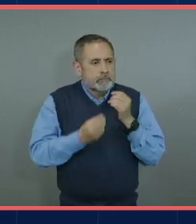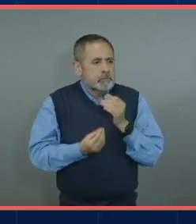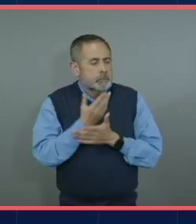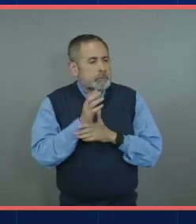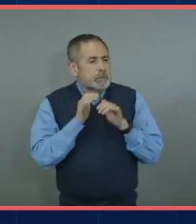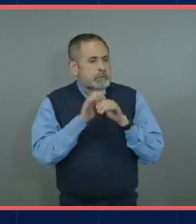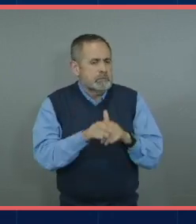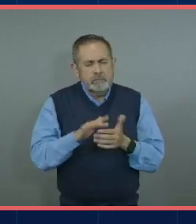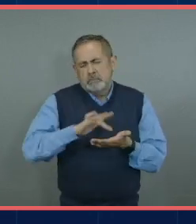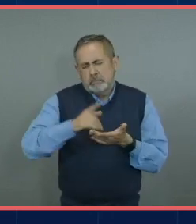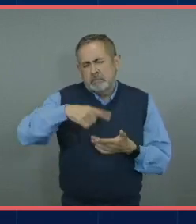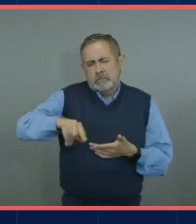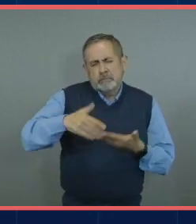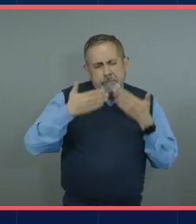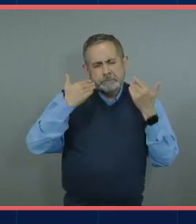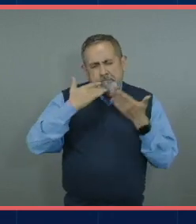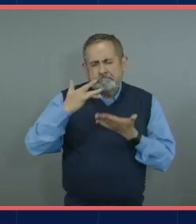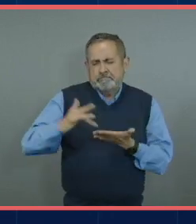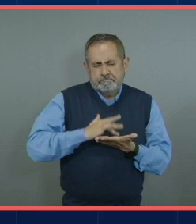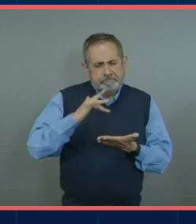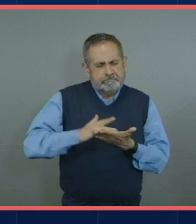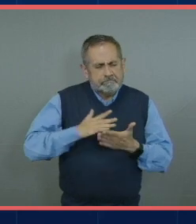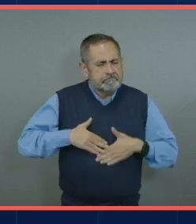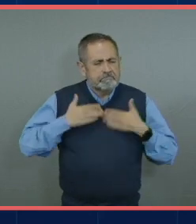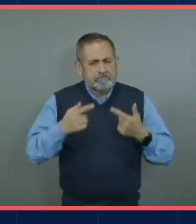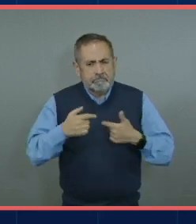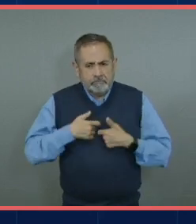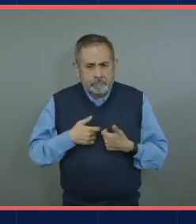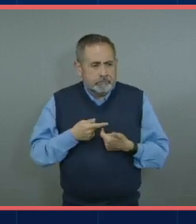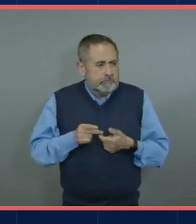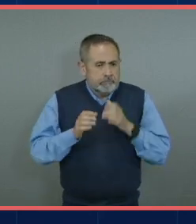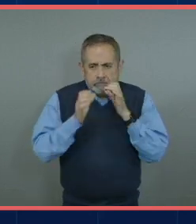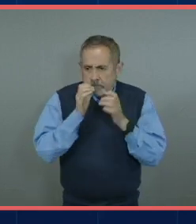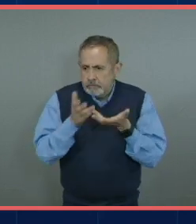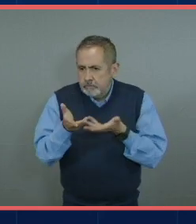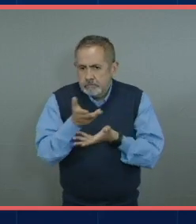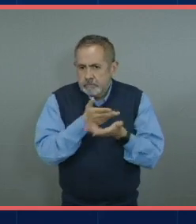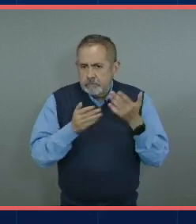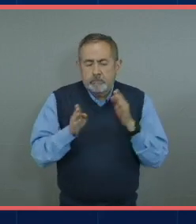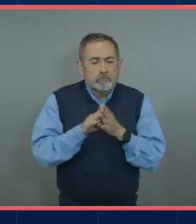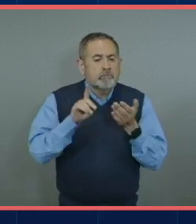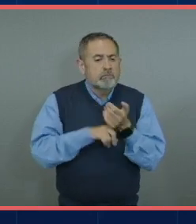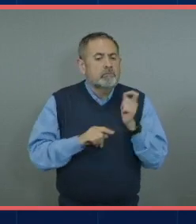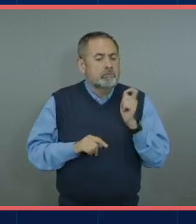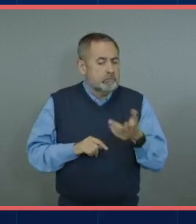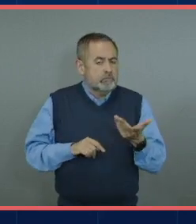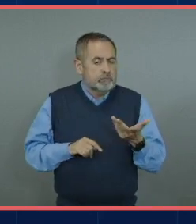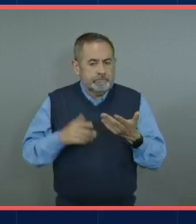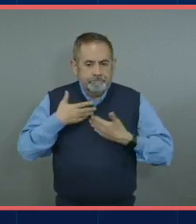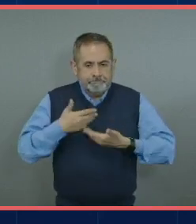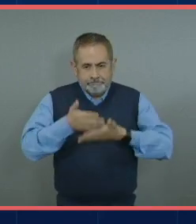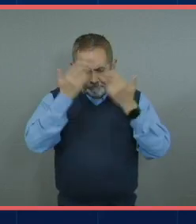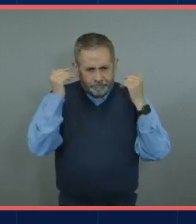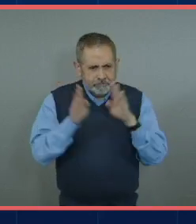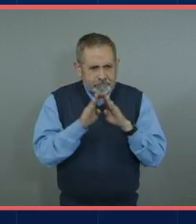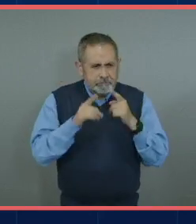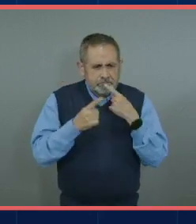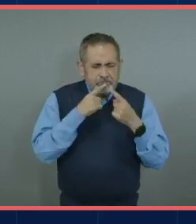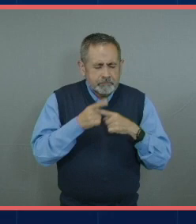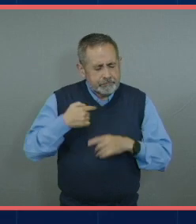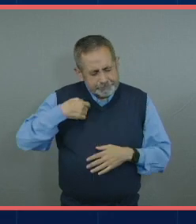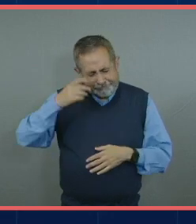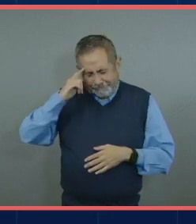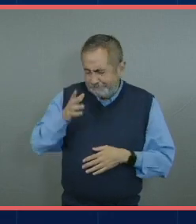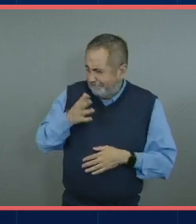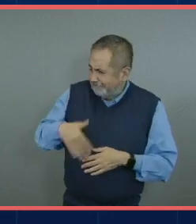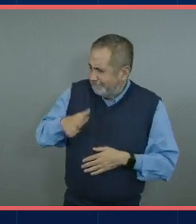brindo la confianza pues para desenvolverme pues igual yo no sabía cómo entonces siempre